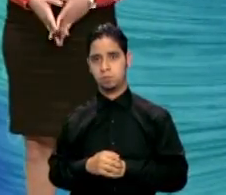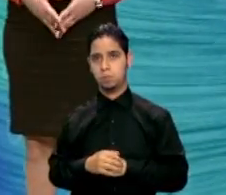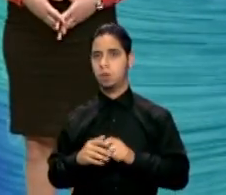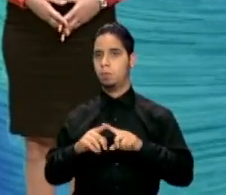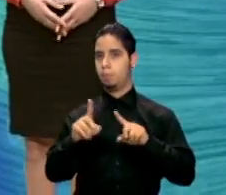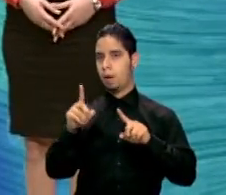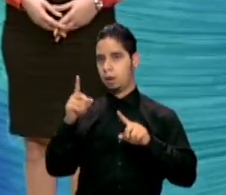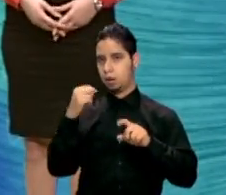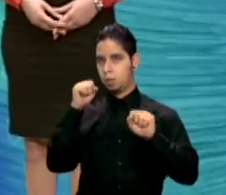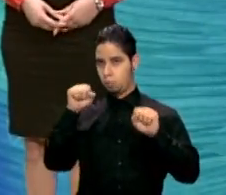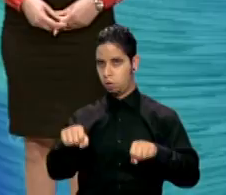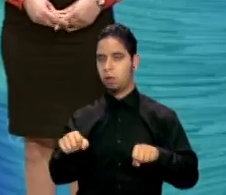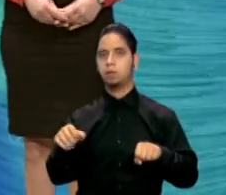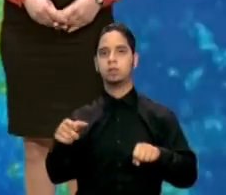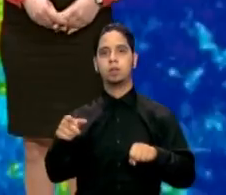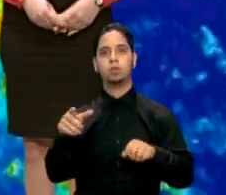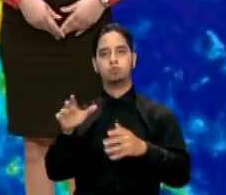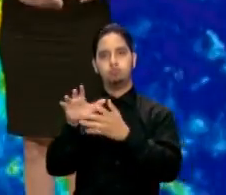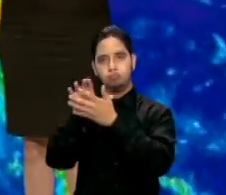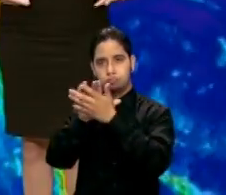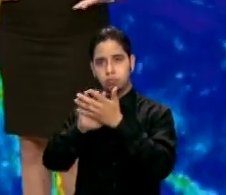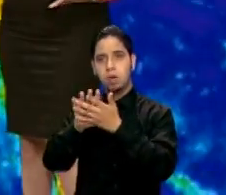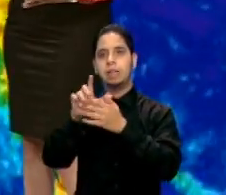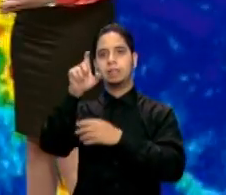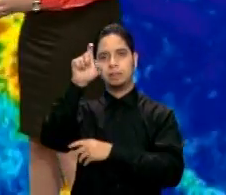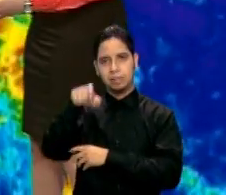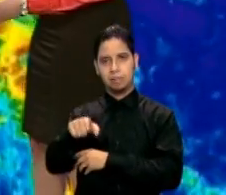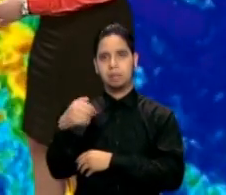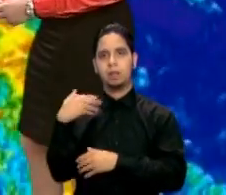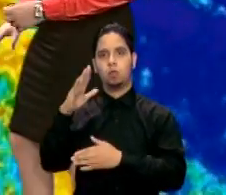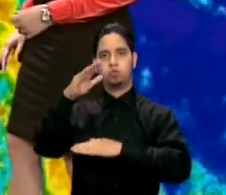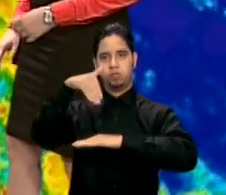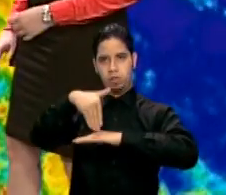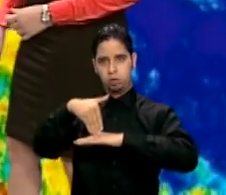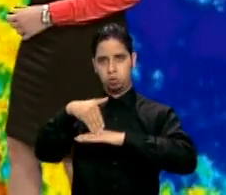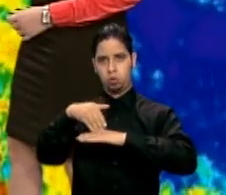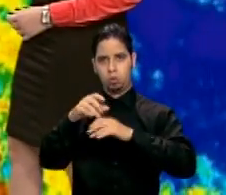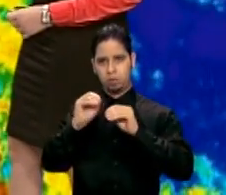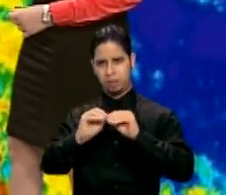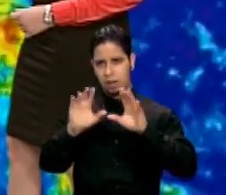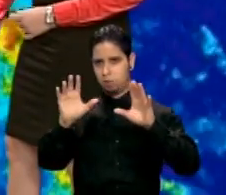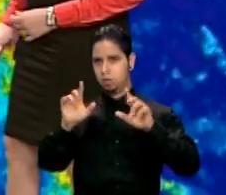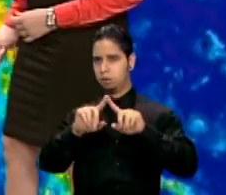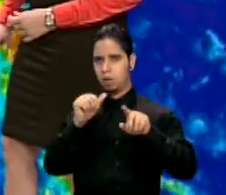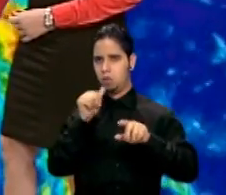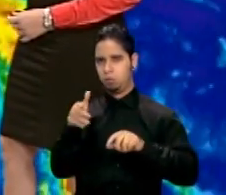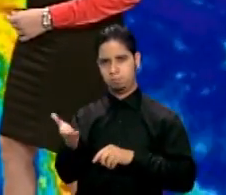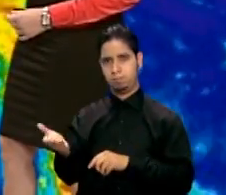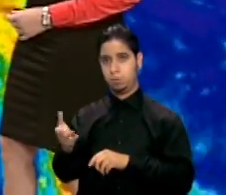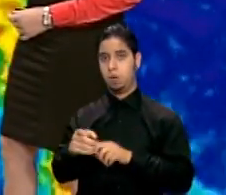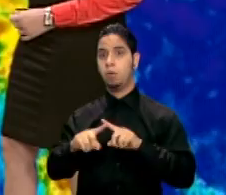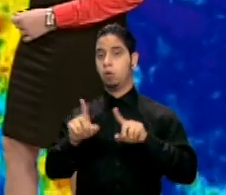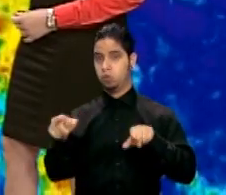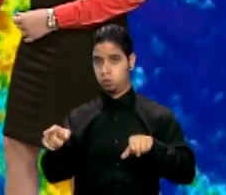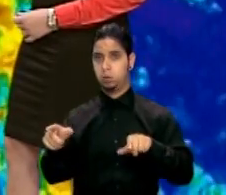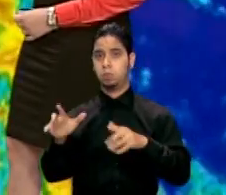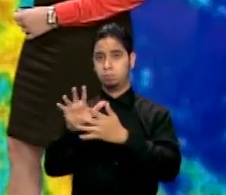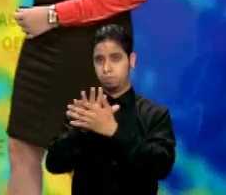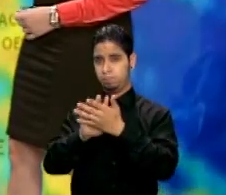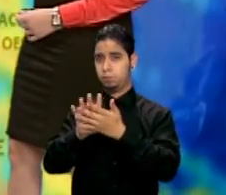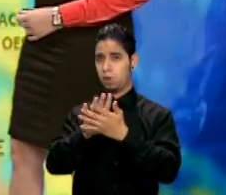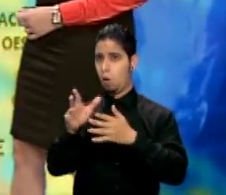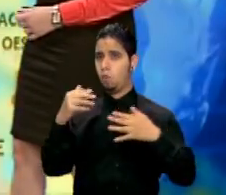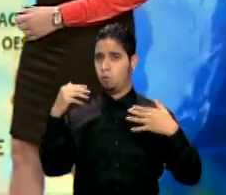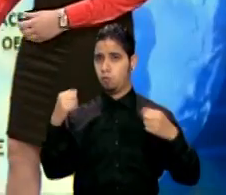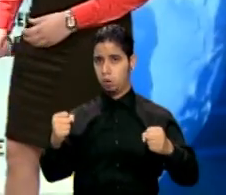un centro de circulación bastante definido. Si es una onda tropical bastante fuerte, está cargada de bastante humedad